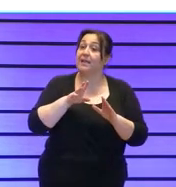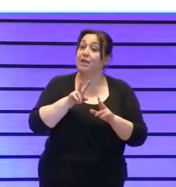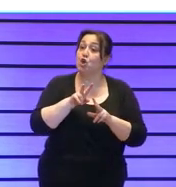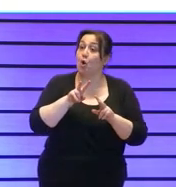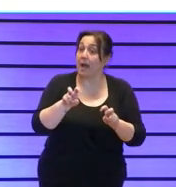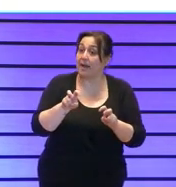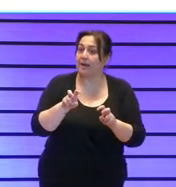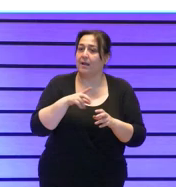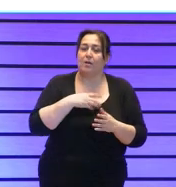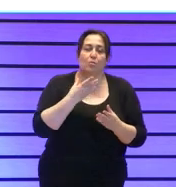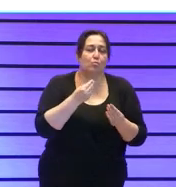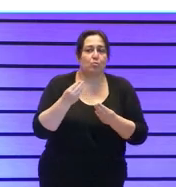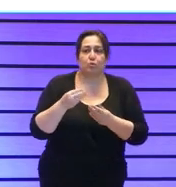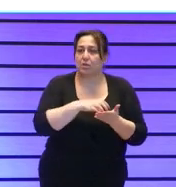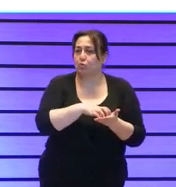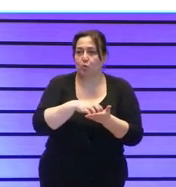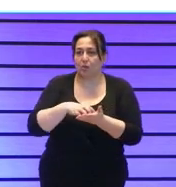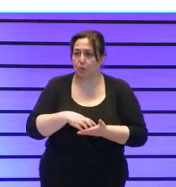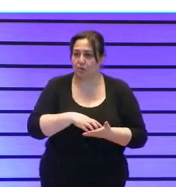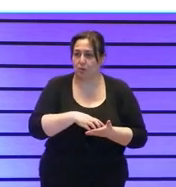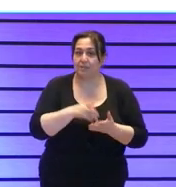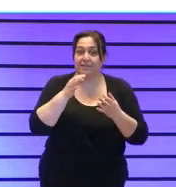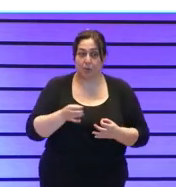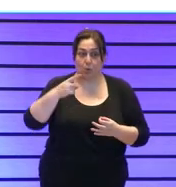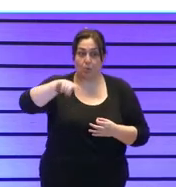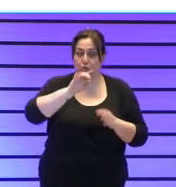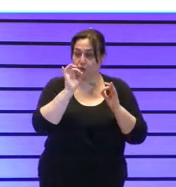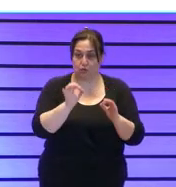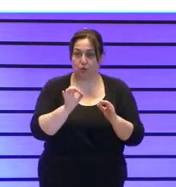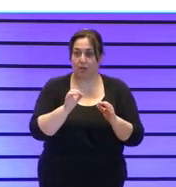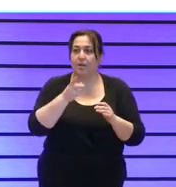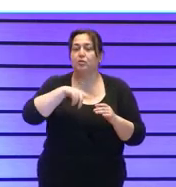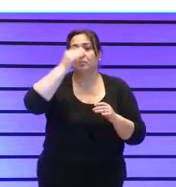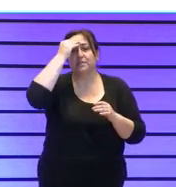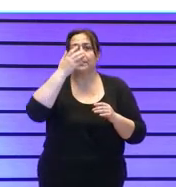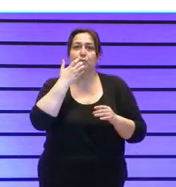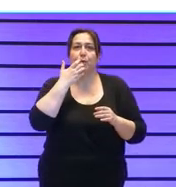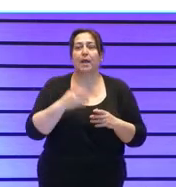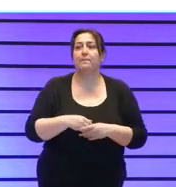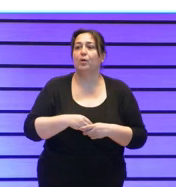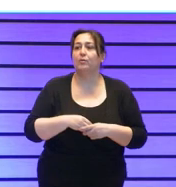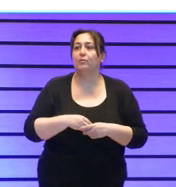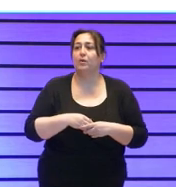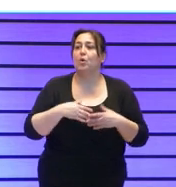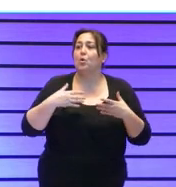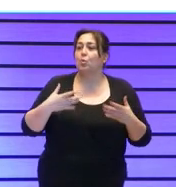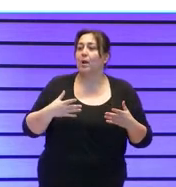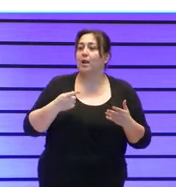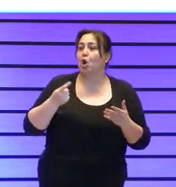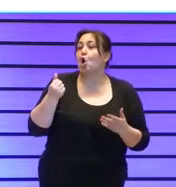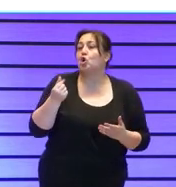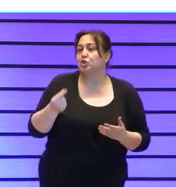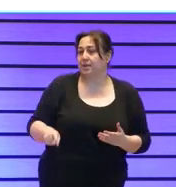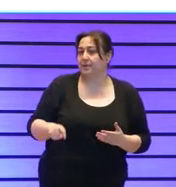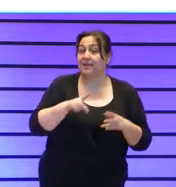cientos de dudas seguro que a vosotros también nos pasa y es que nos planteamos cuestiones como por ejemplo cuáles son los costes de